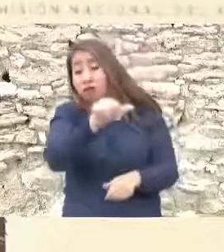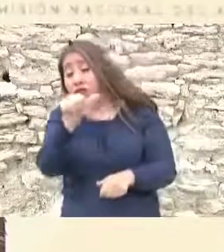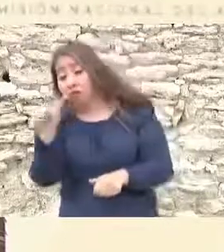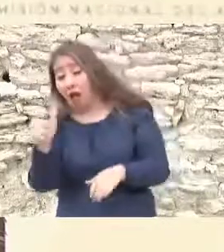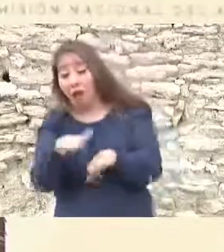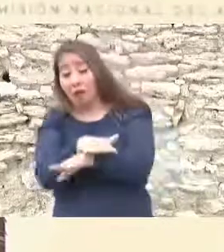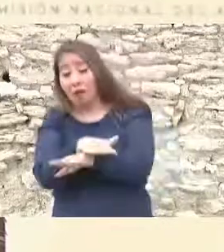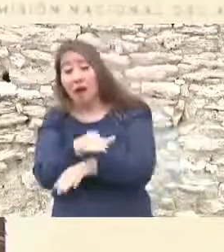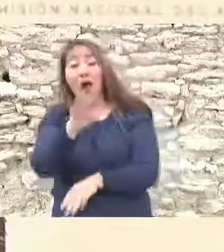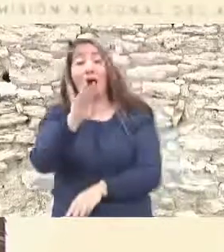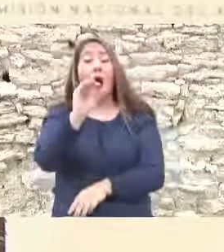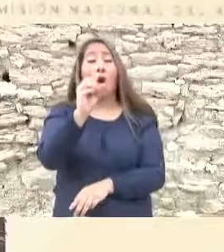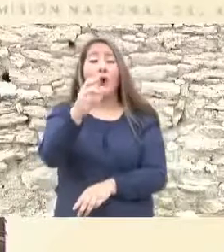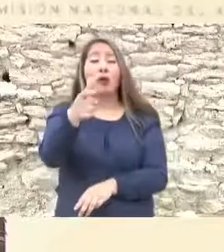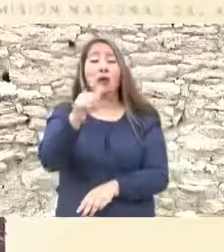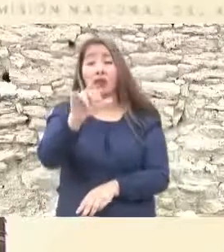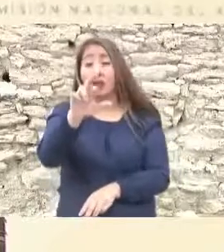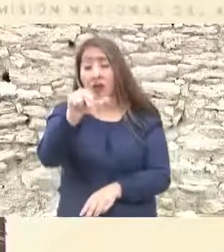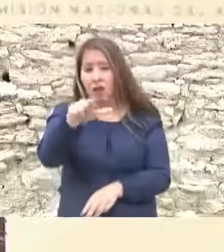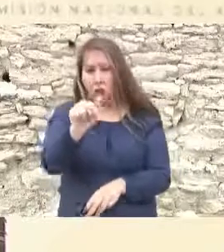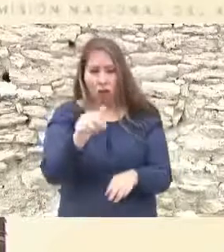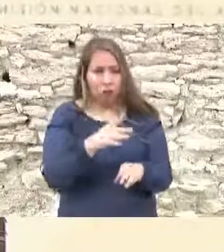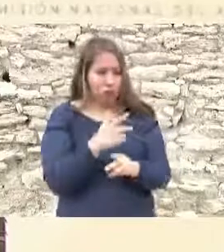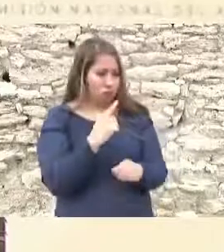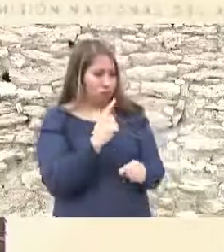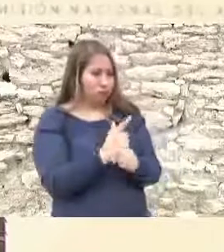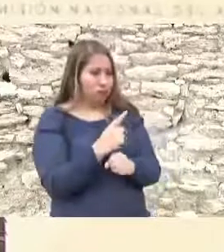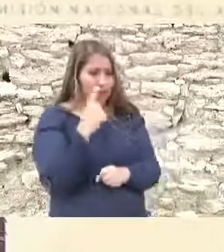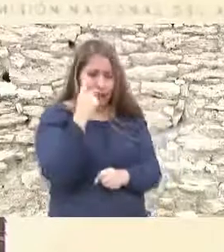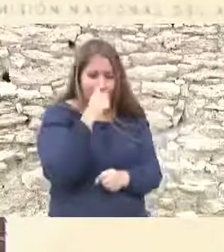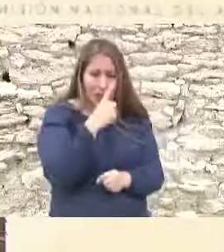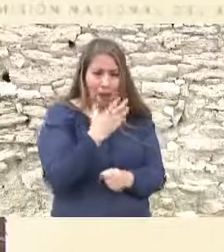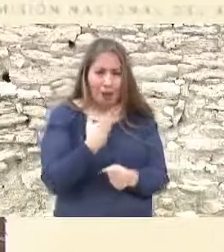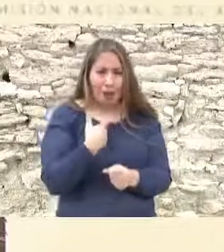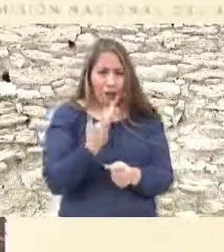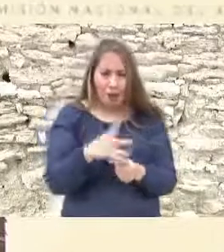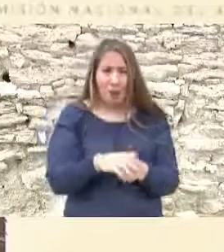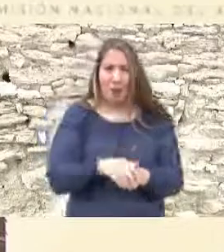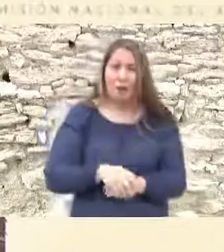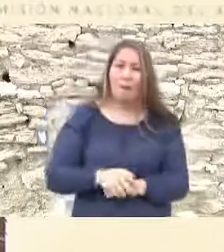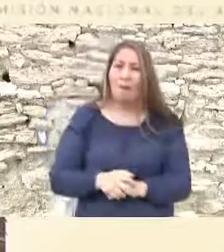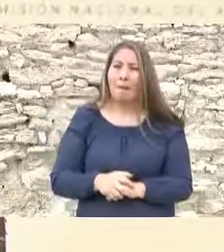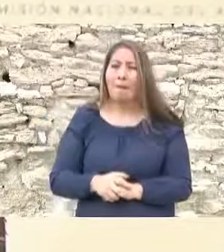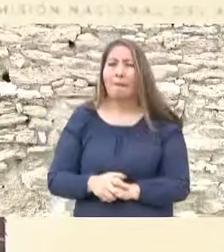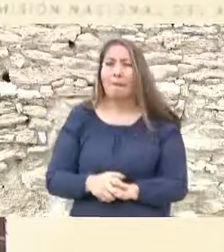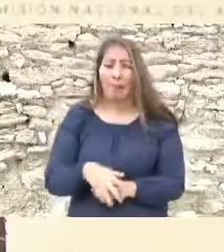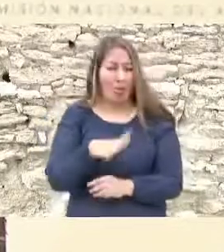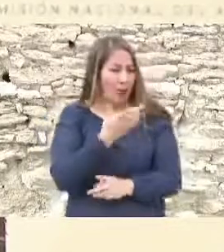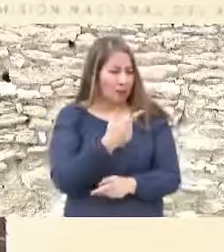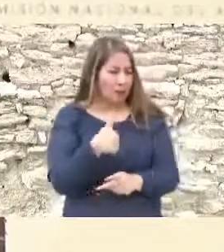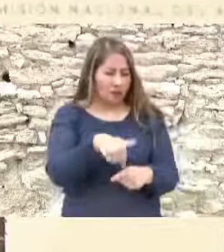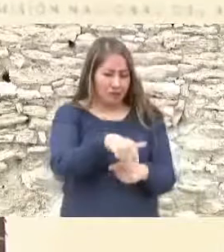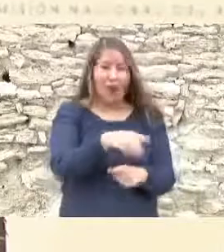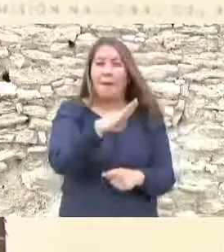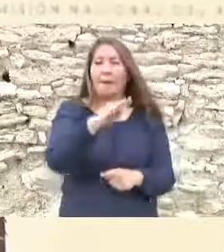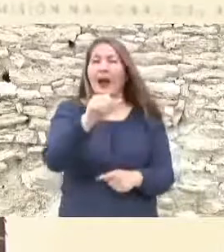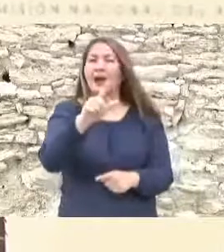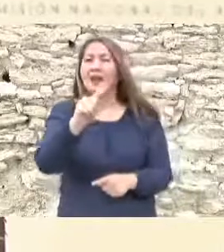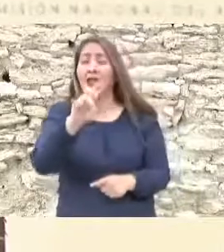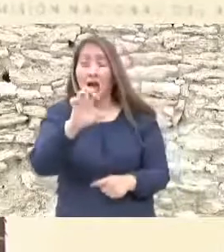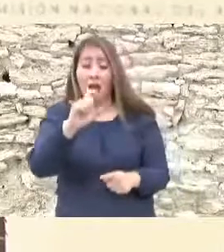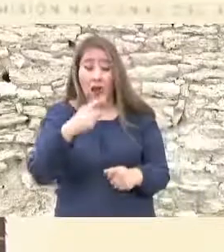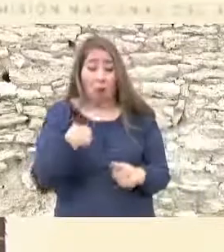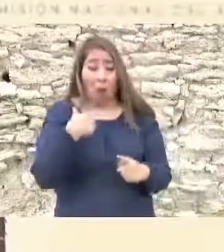se desarrollara tal y como la conocemos ahora, como ocurrió en otros lugares. Hablamos de bacterias que han